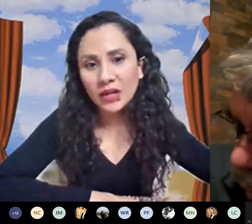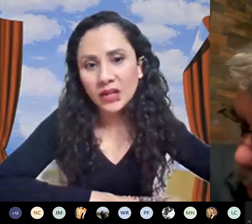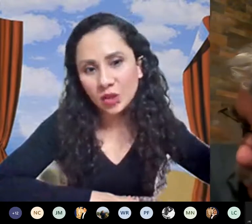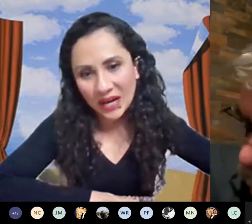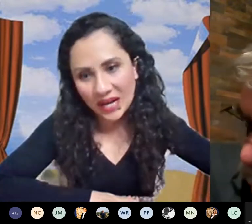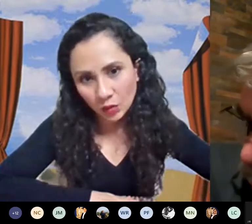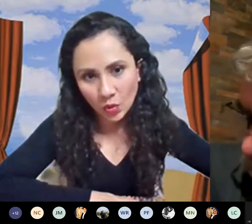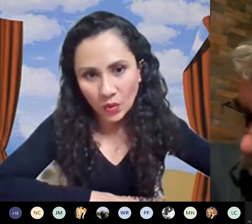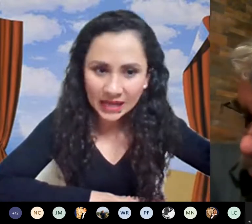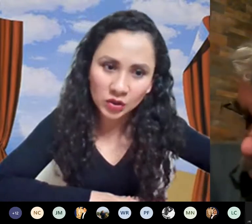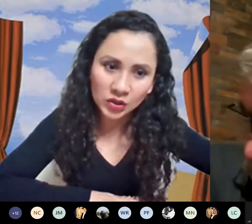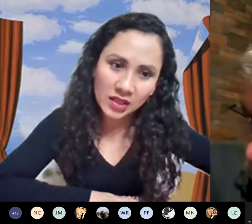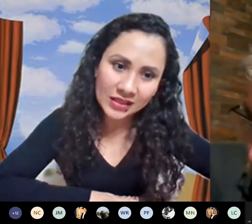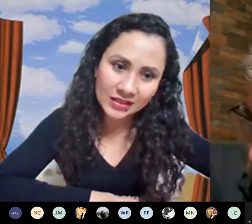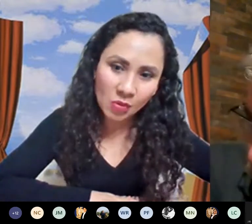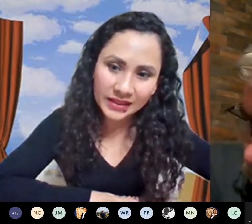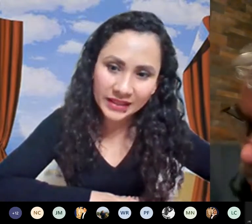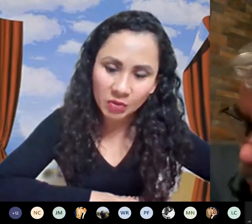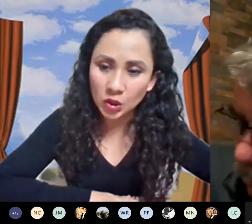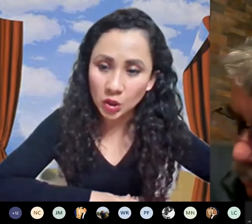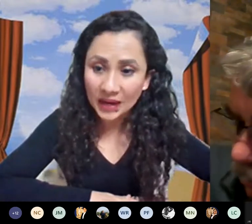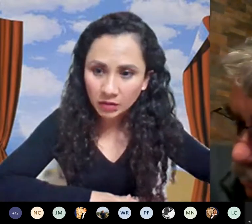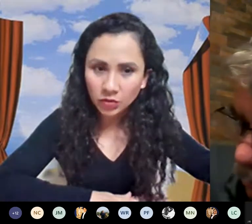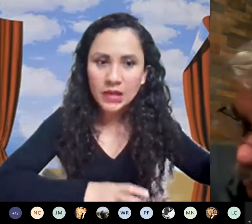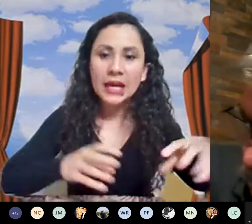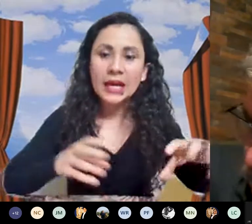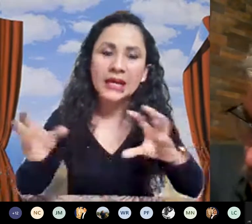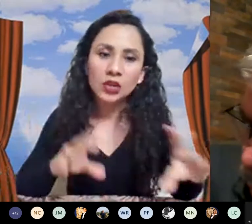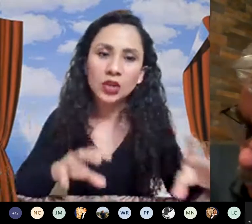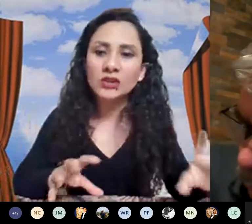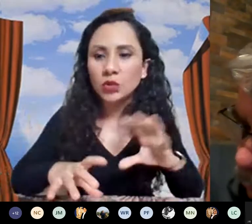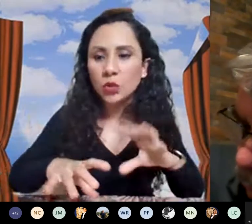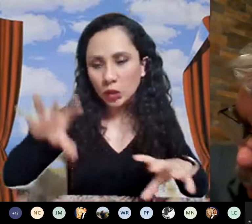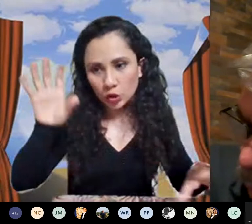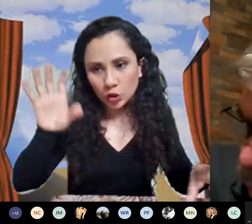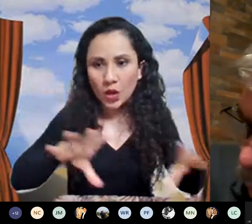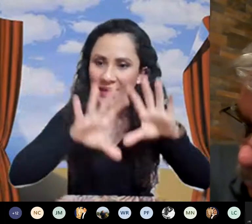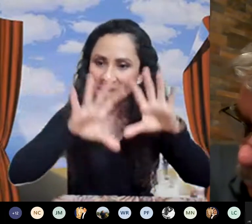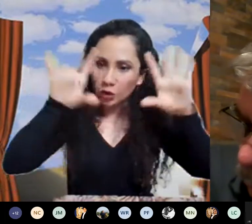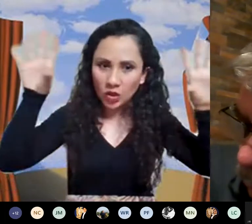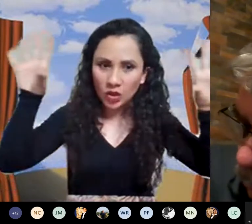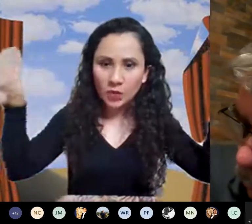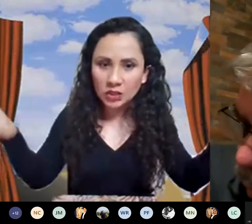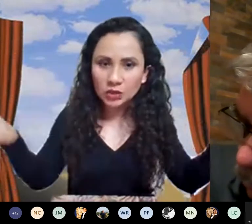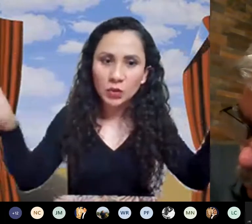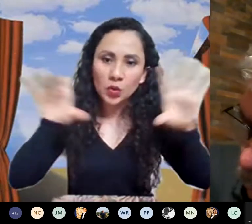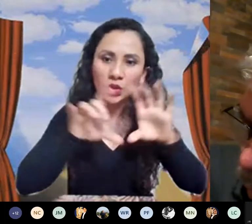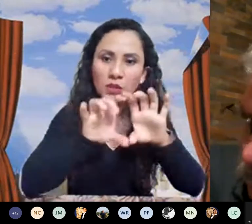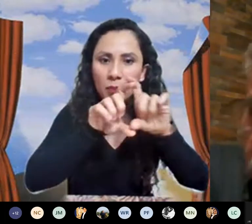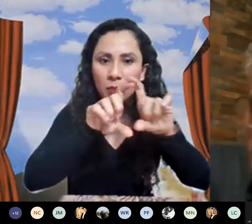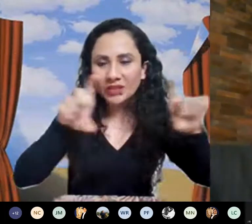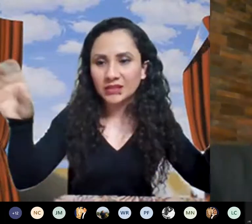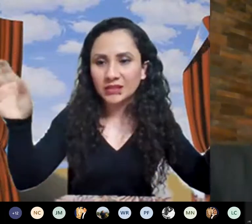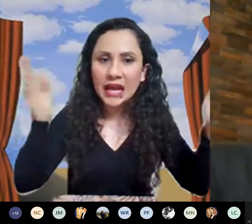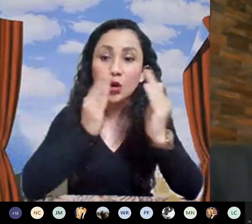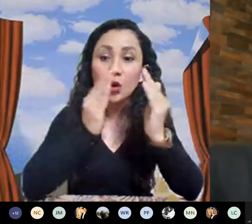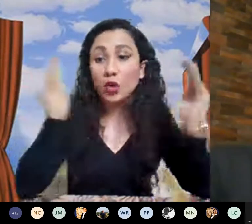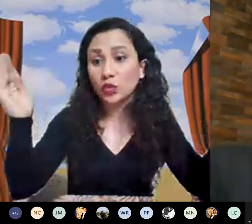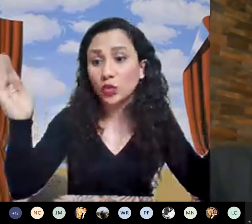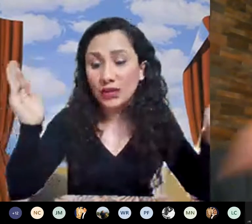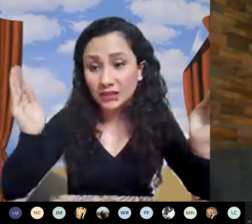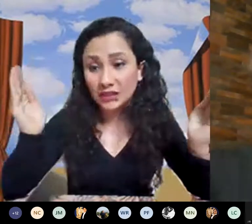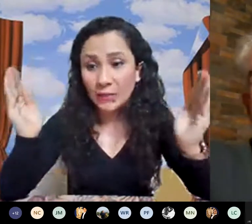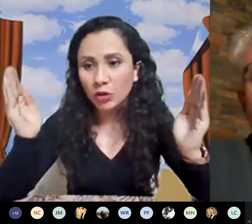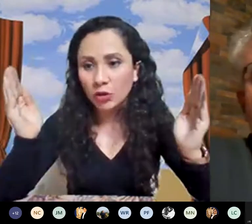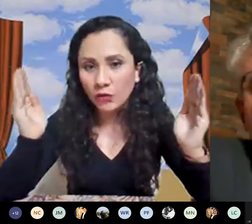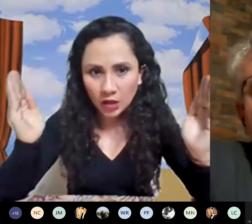guardado ese objeto o en qué contenedor está guardado ese objeto y entonces cuando yo aplico todo el proceso evolutivo pues tengo